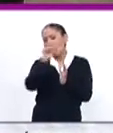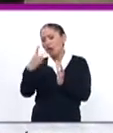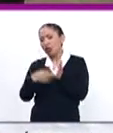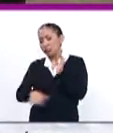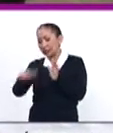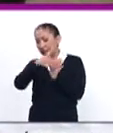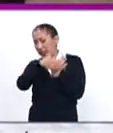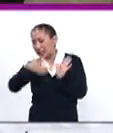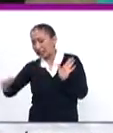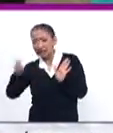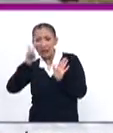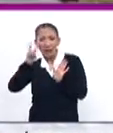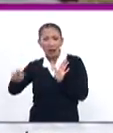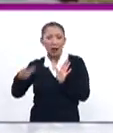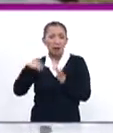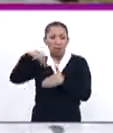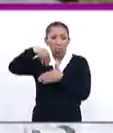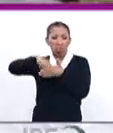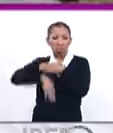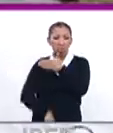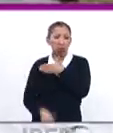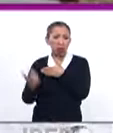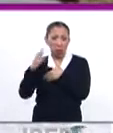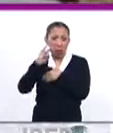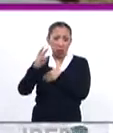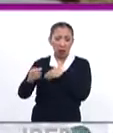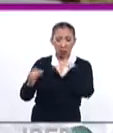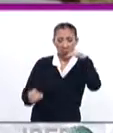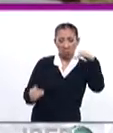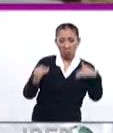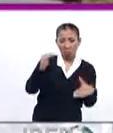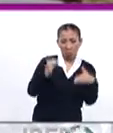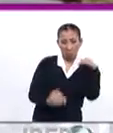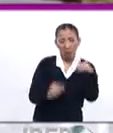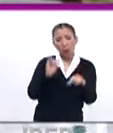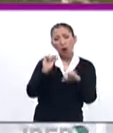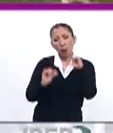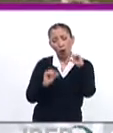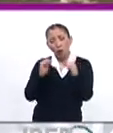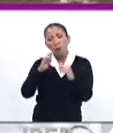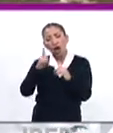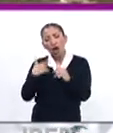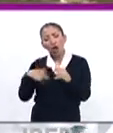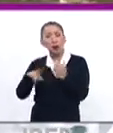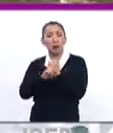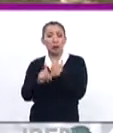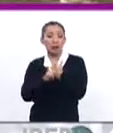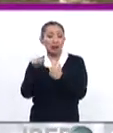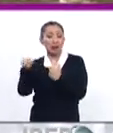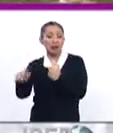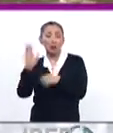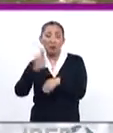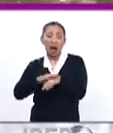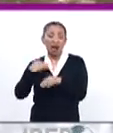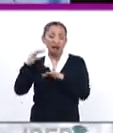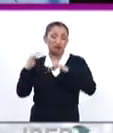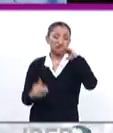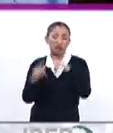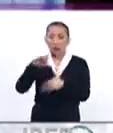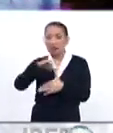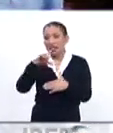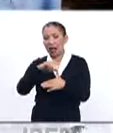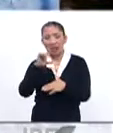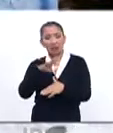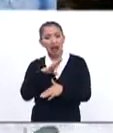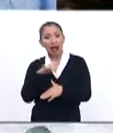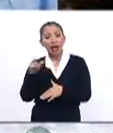2016 ha tenido una tendencia a la baja en sus índices de desigualdad, sigue padeciendo este mal social y es uno de los más desiguales en América